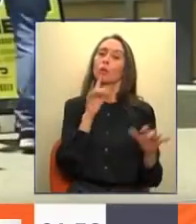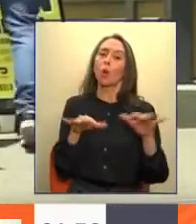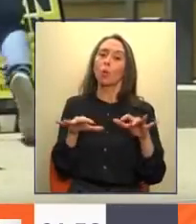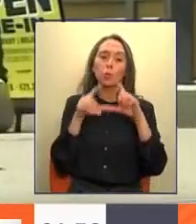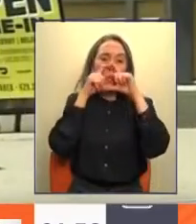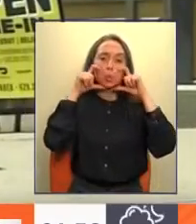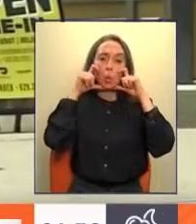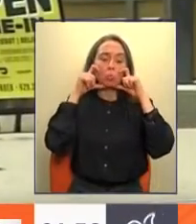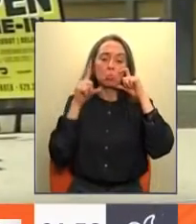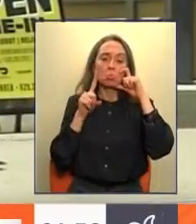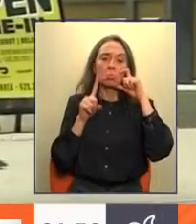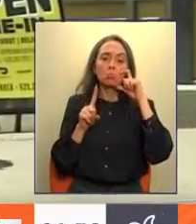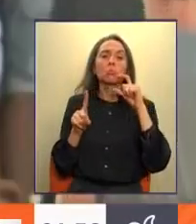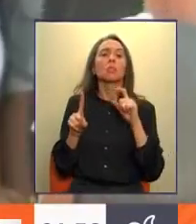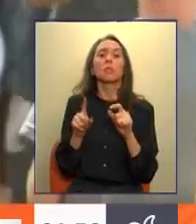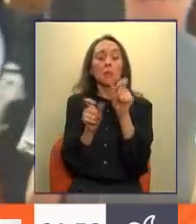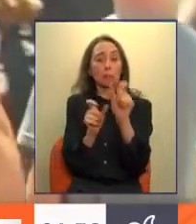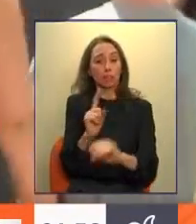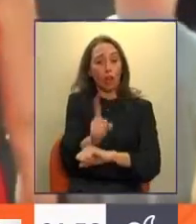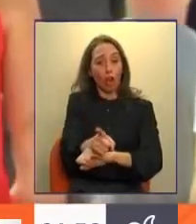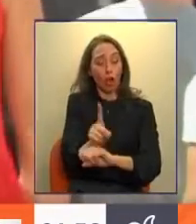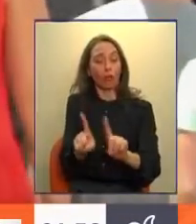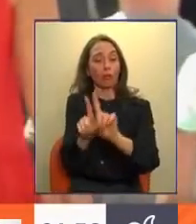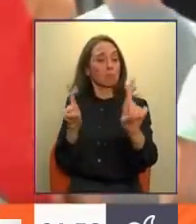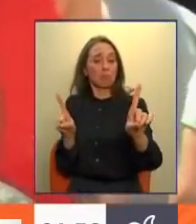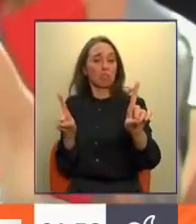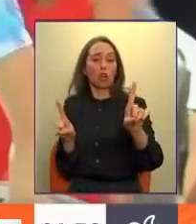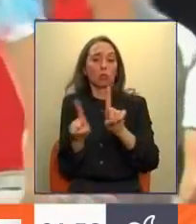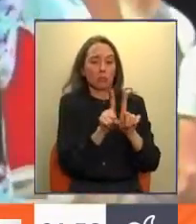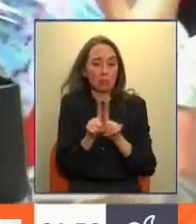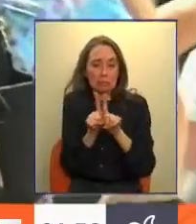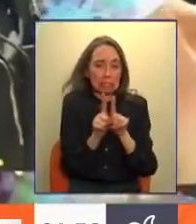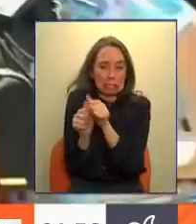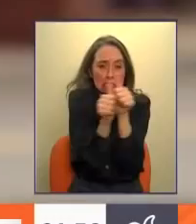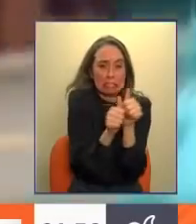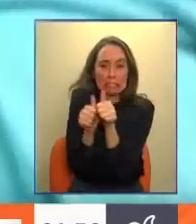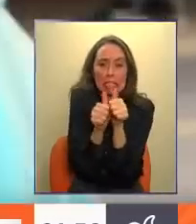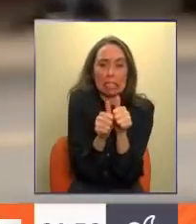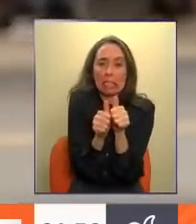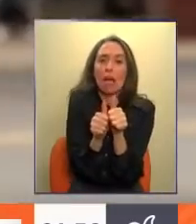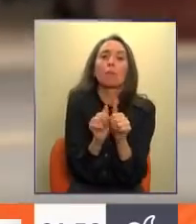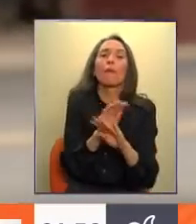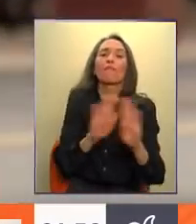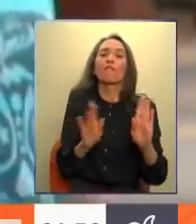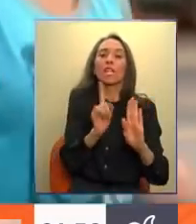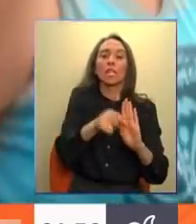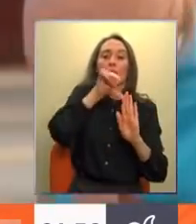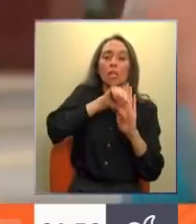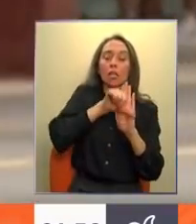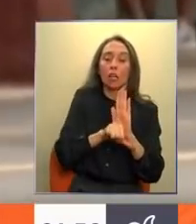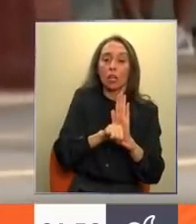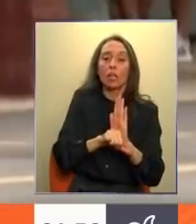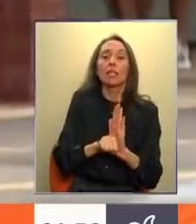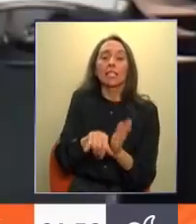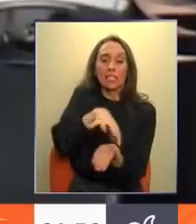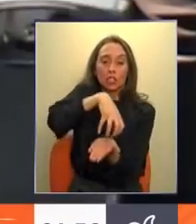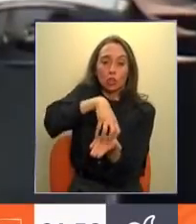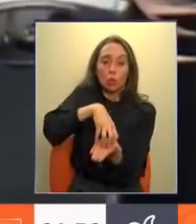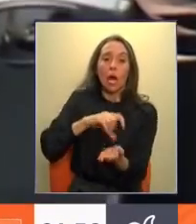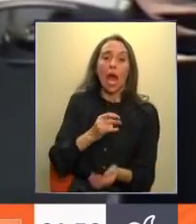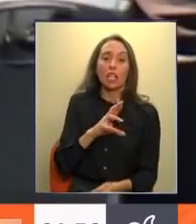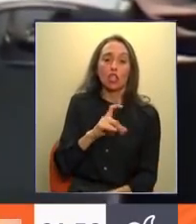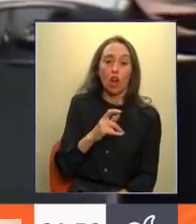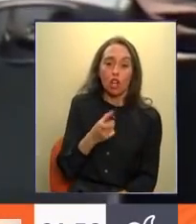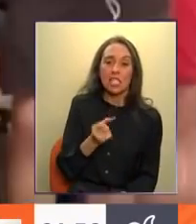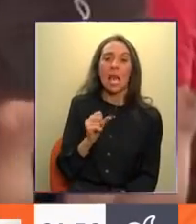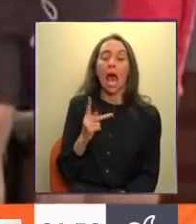ni mantuvieron el distanciamiento social luego que se levantaron los confinamientos. Así, los contagios se duplicaron en Georgia, Kansas, Montana,